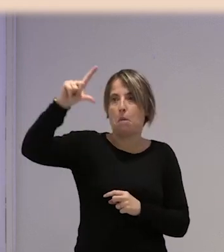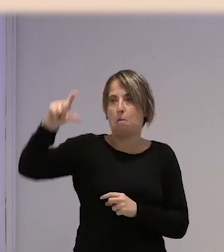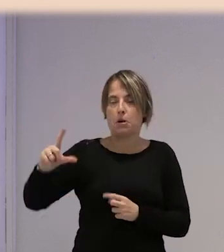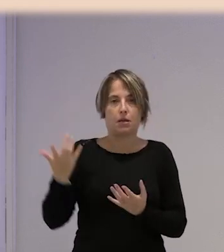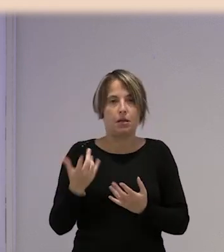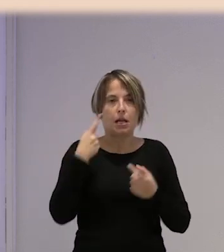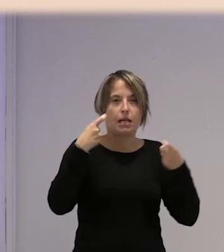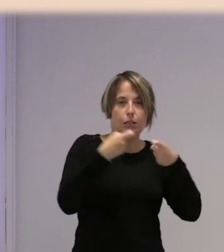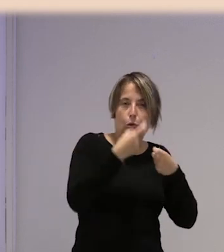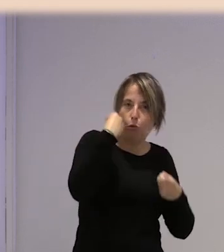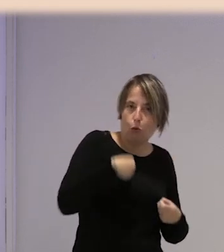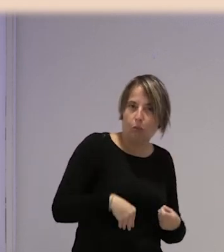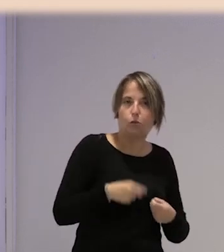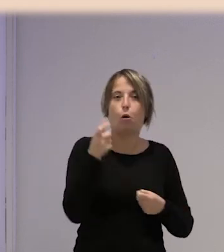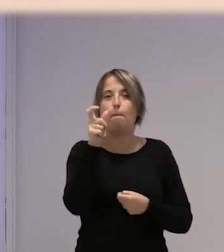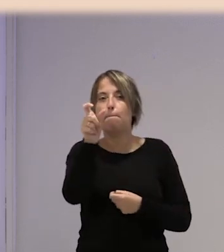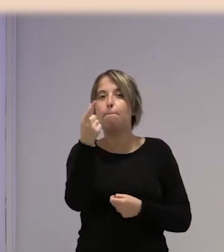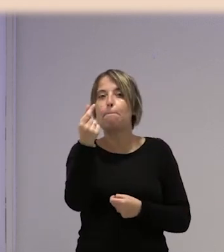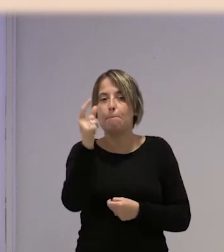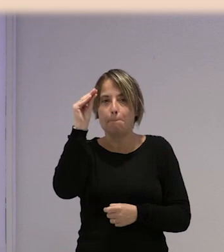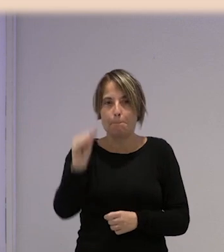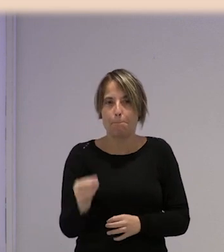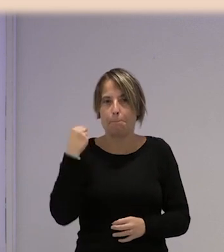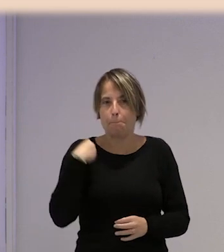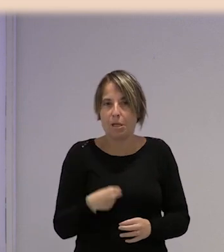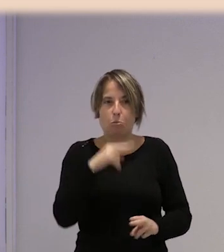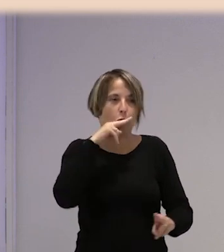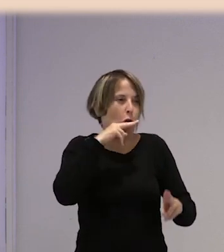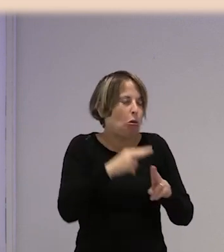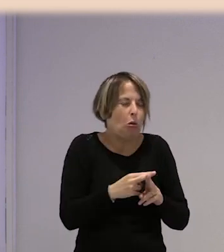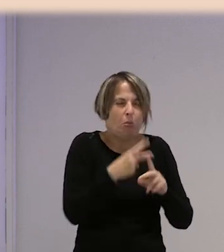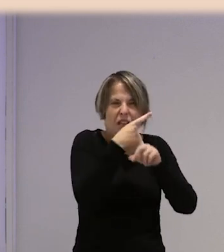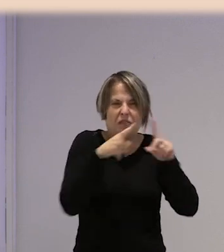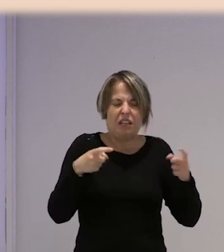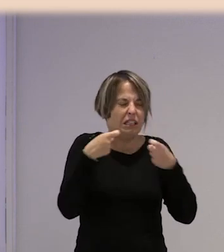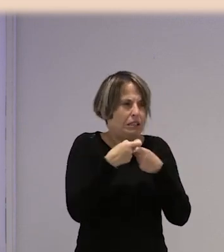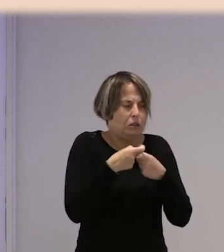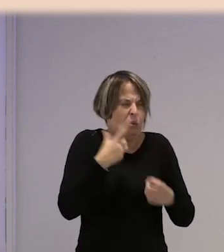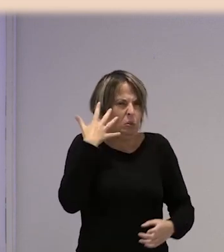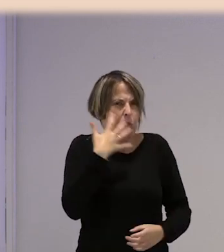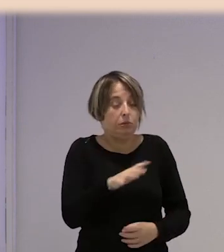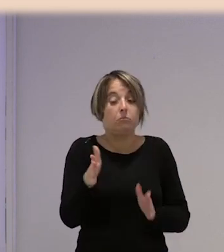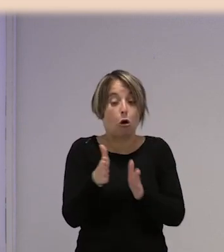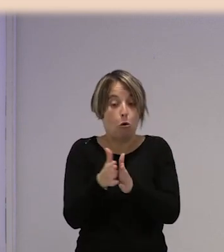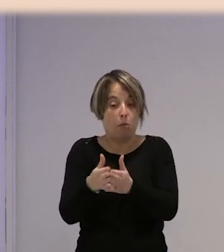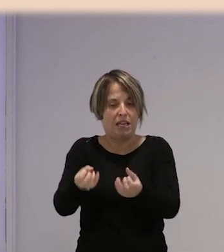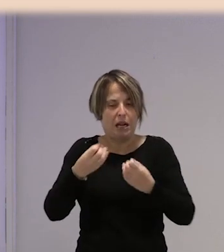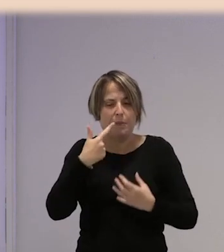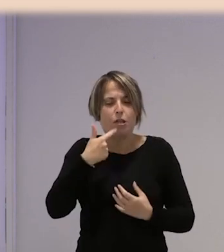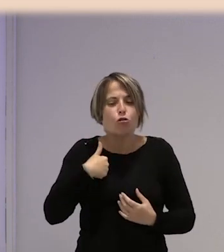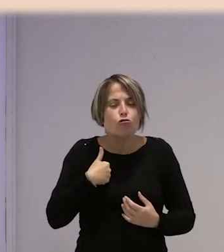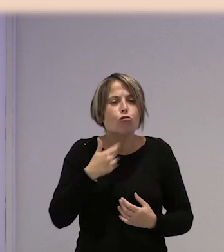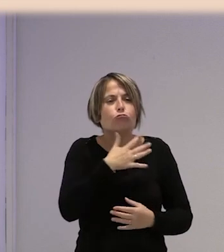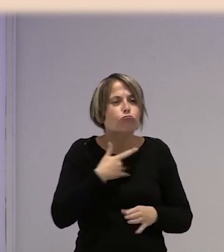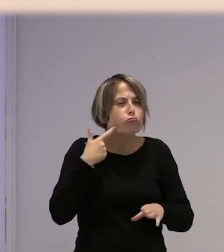a ver, el mismo seguro y el mismo precio, porque eran nombres diferentes de seguros, cosa que me llamaba la atención. Y un día me dijo una compañera en ayer, pues yo quiero ir al